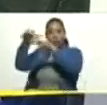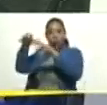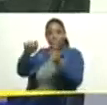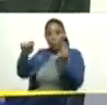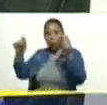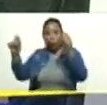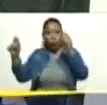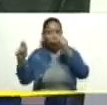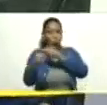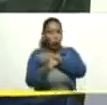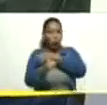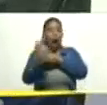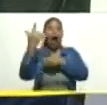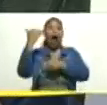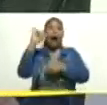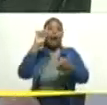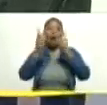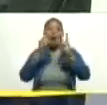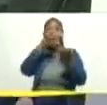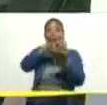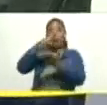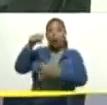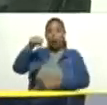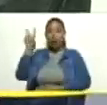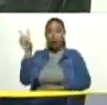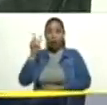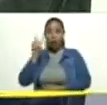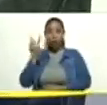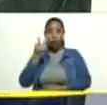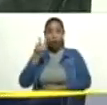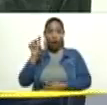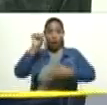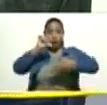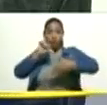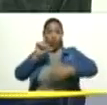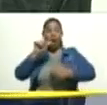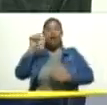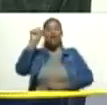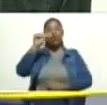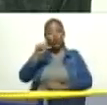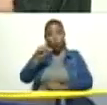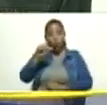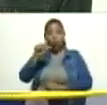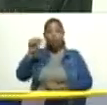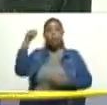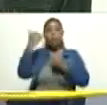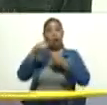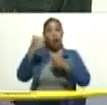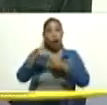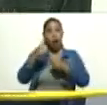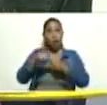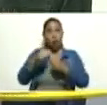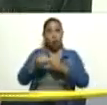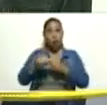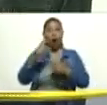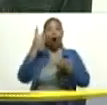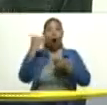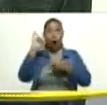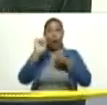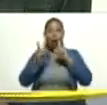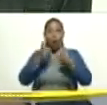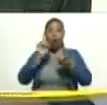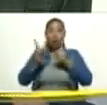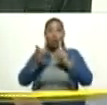Hay regiones del país, como la región de Los Andes, sur del lago de Maracaibo, donde debido a las altas temperaturas del lago de